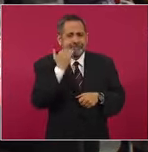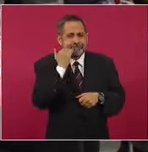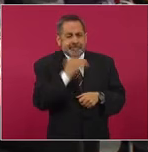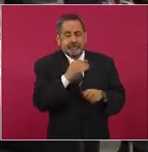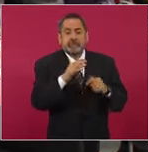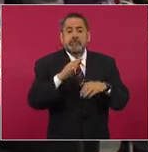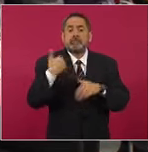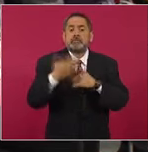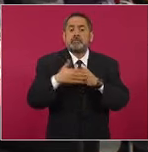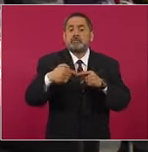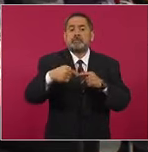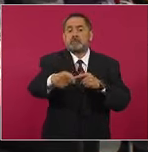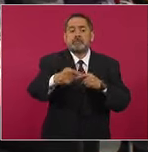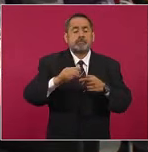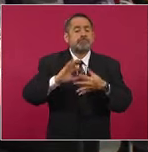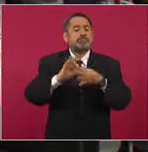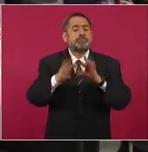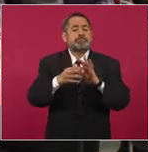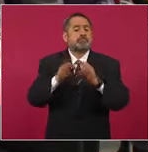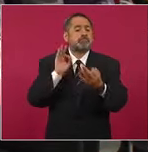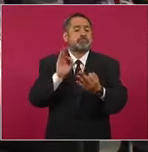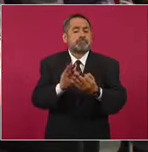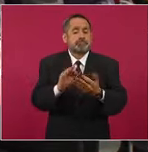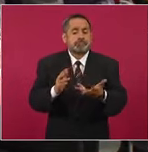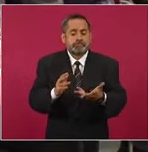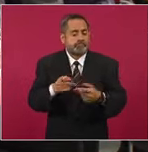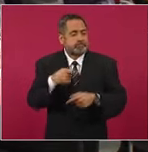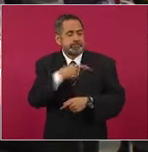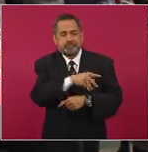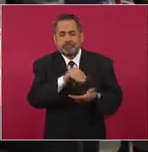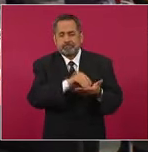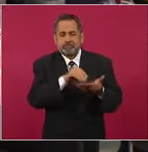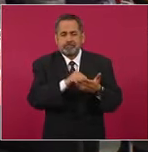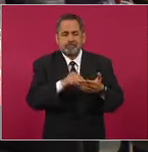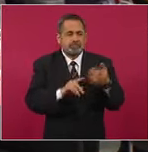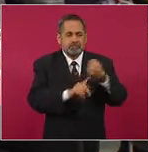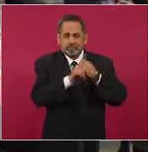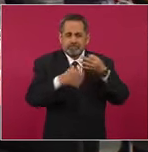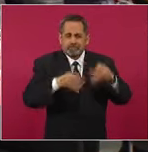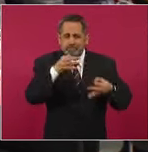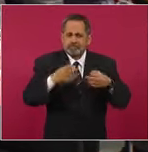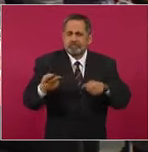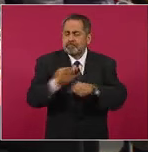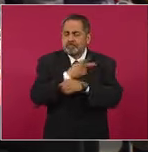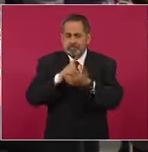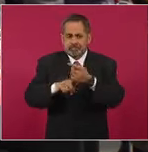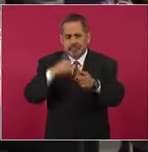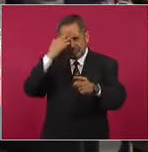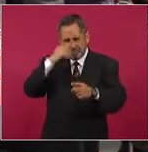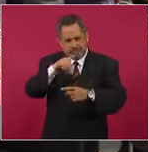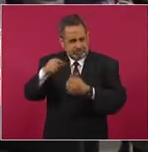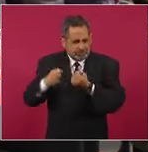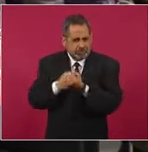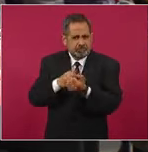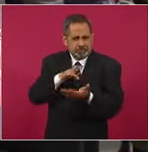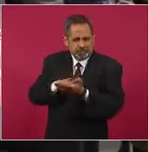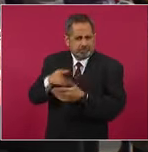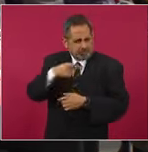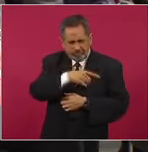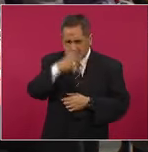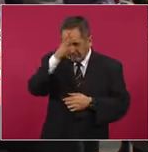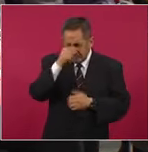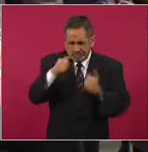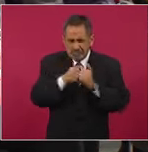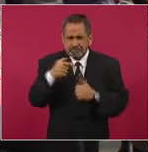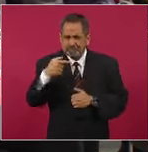olímpico, pero ahí sigue entrampada esta situación. ¿Qué va a pasar? ¿Usted respalda este tipo de